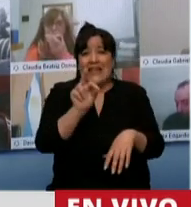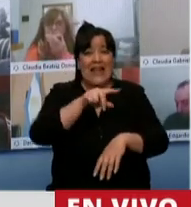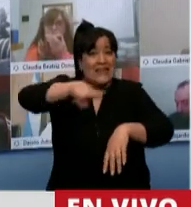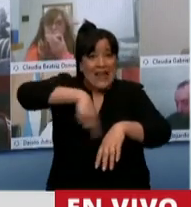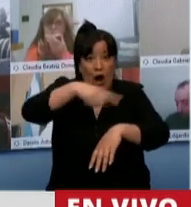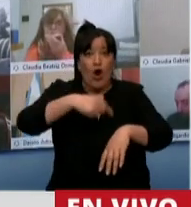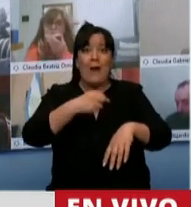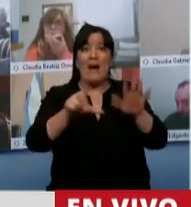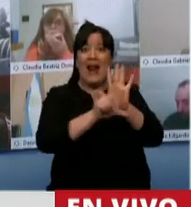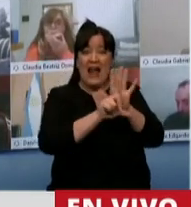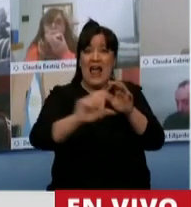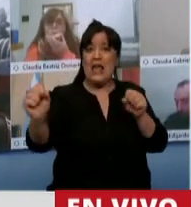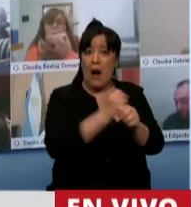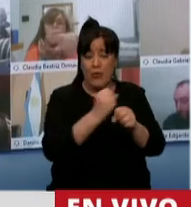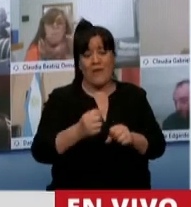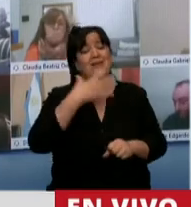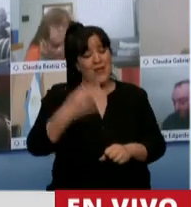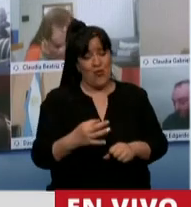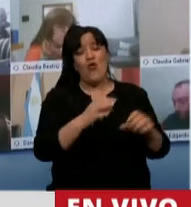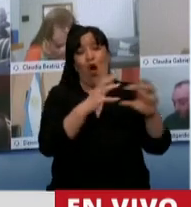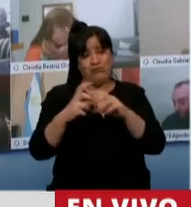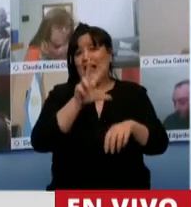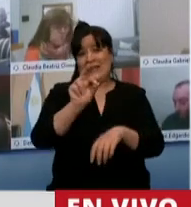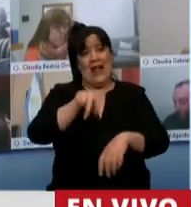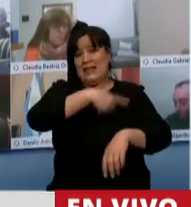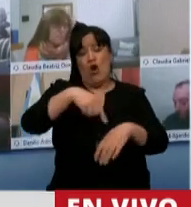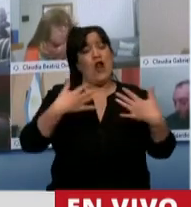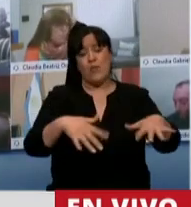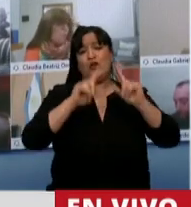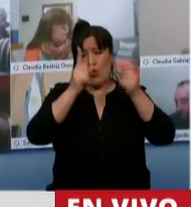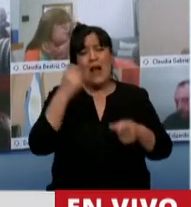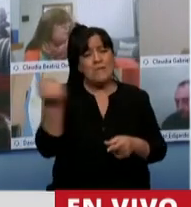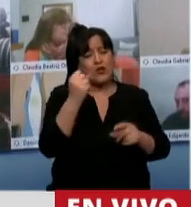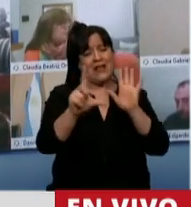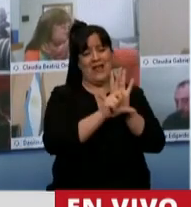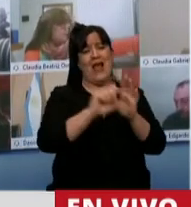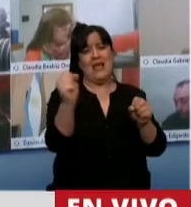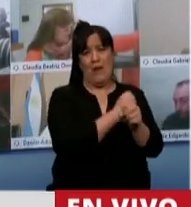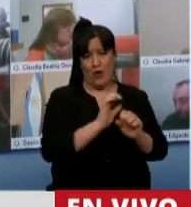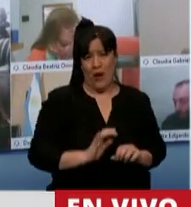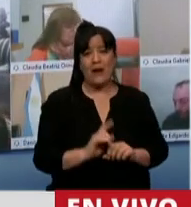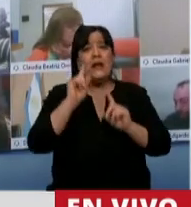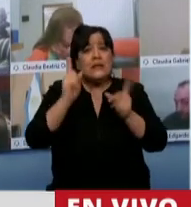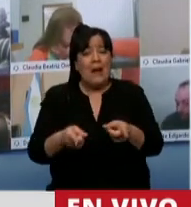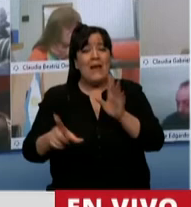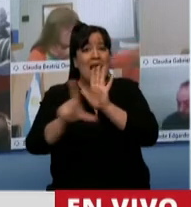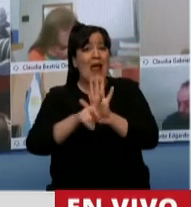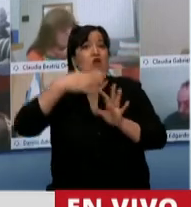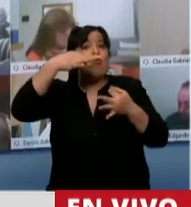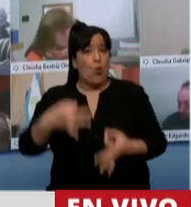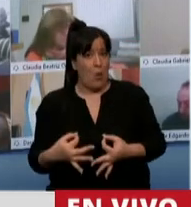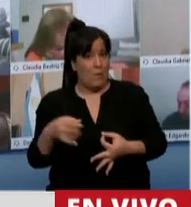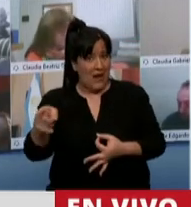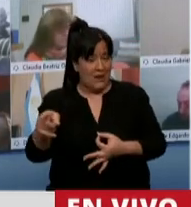para que esta ley lograra su sanción, lo hubiéramos hecho. Y el otro obstáculo también es el de su cumplimiento, en donde nosotros, como